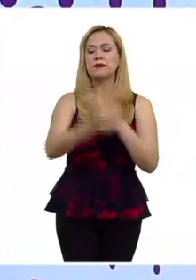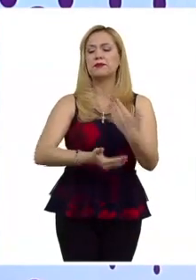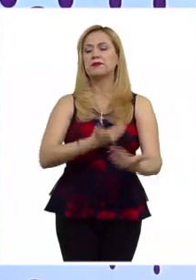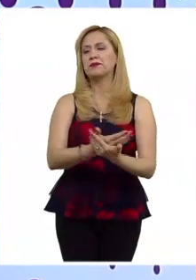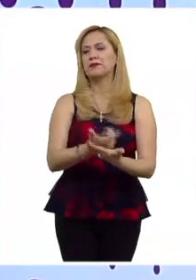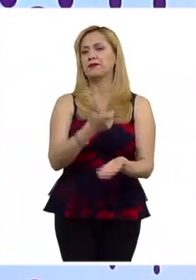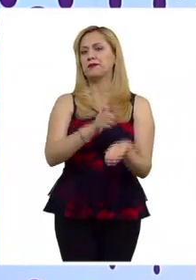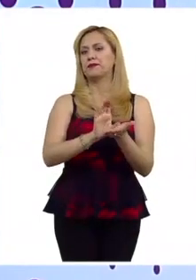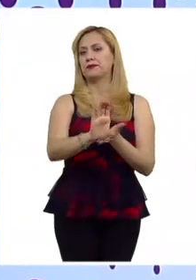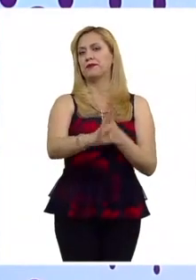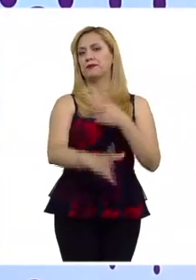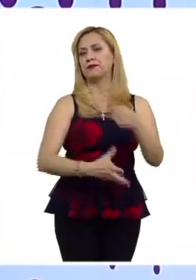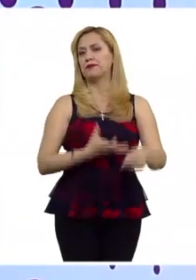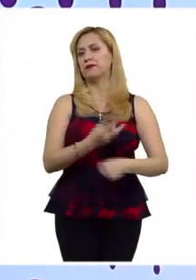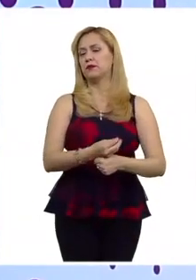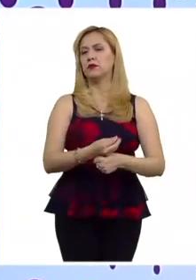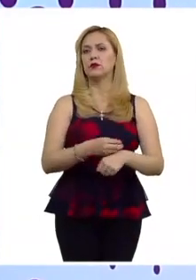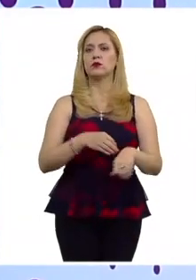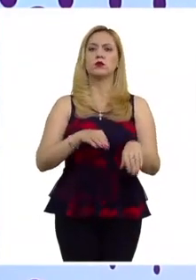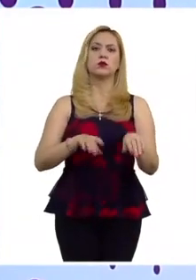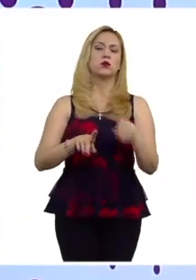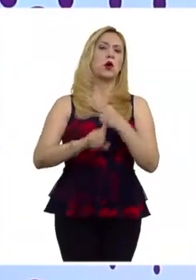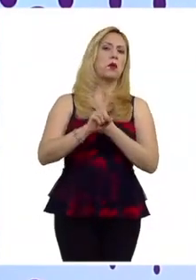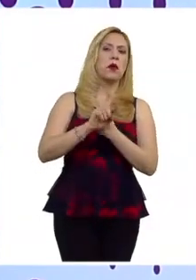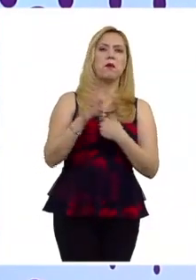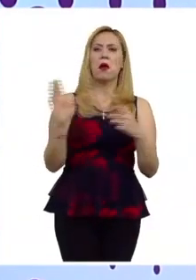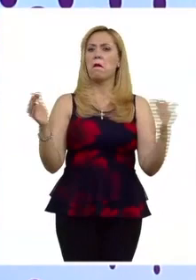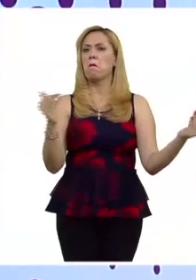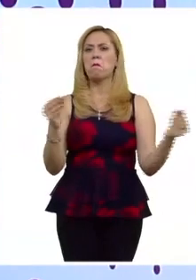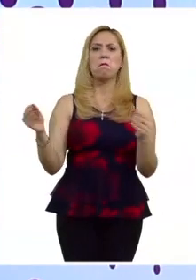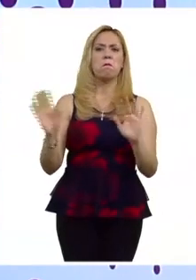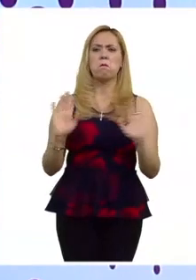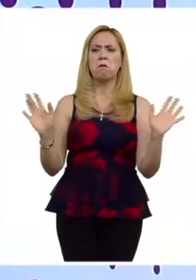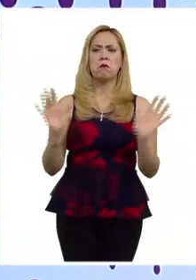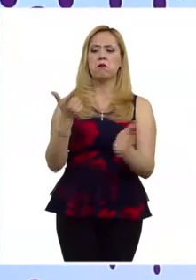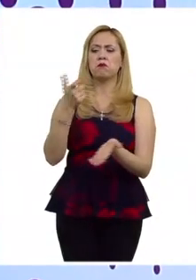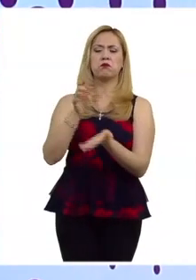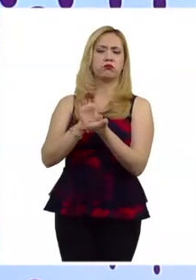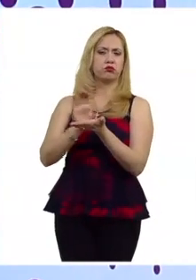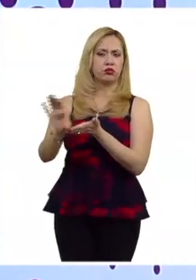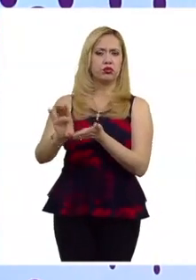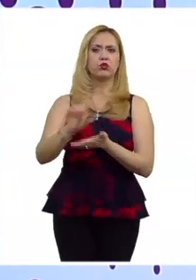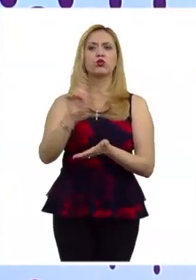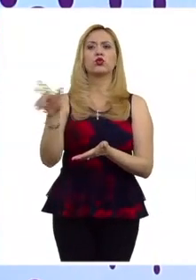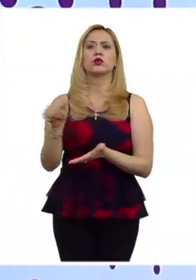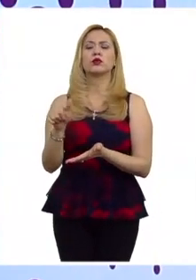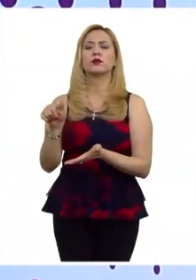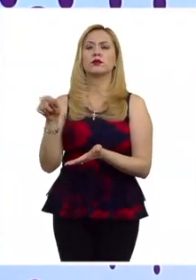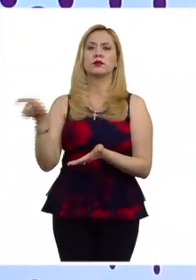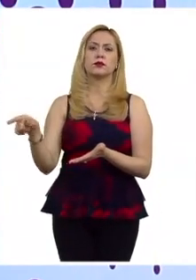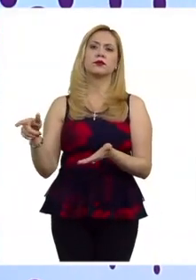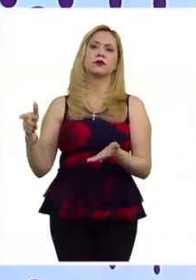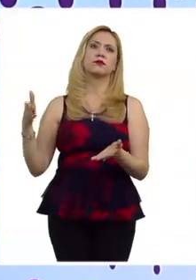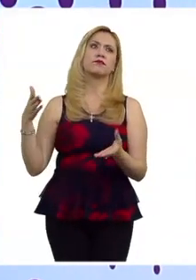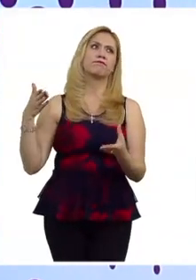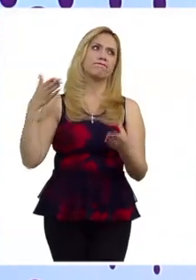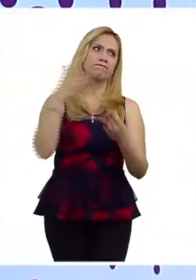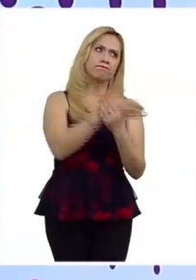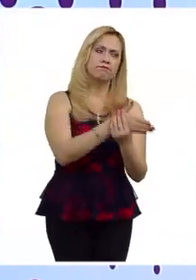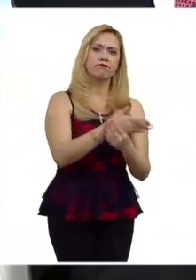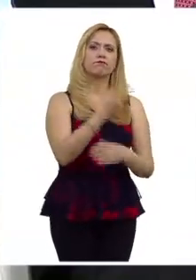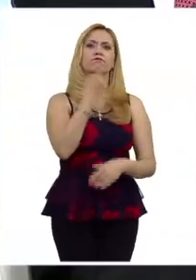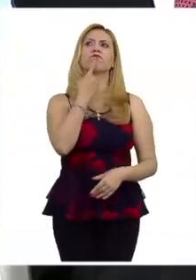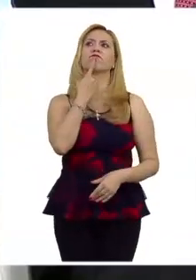sino que una vez que concluye y recibe su finiquito acude como decía María a la vía civil para